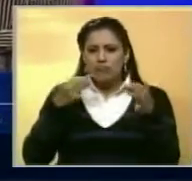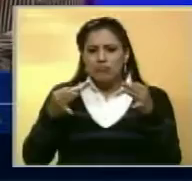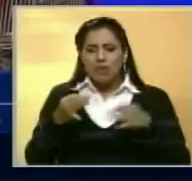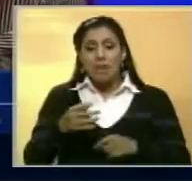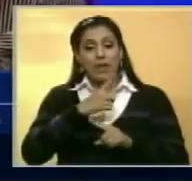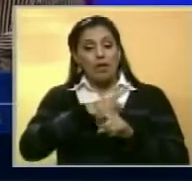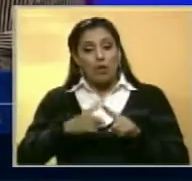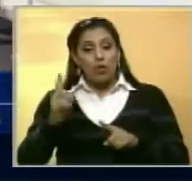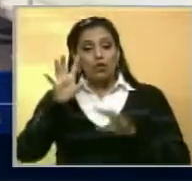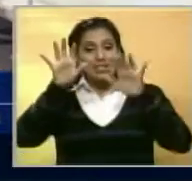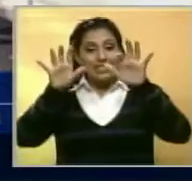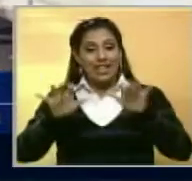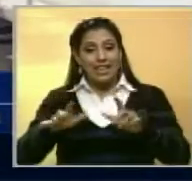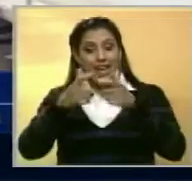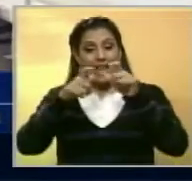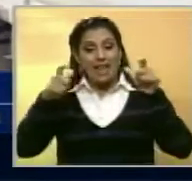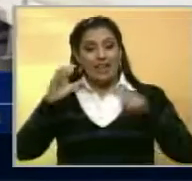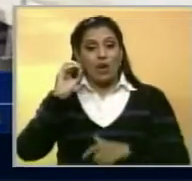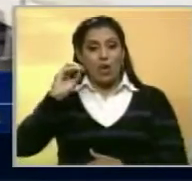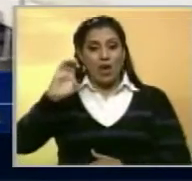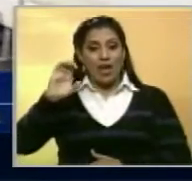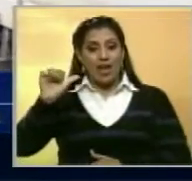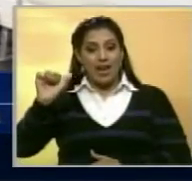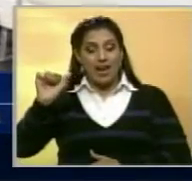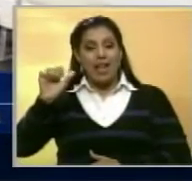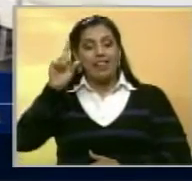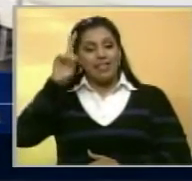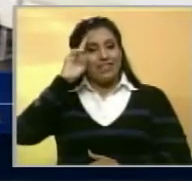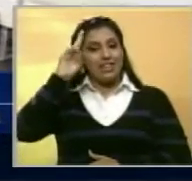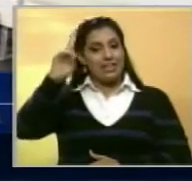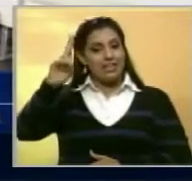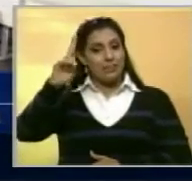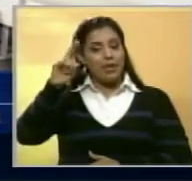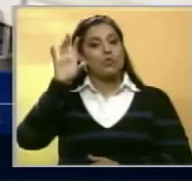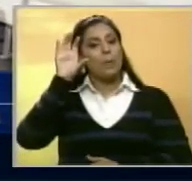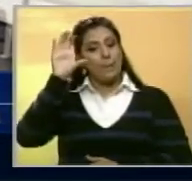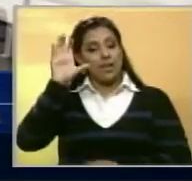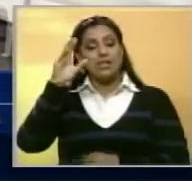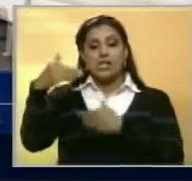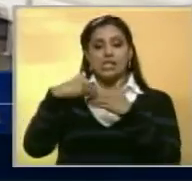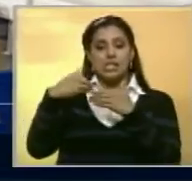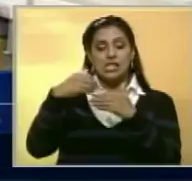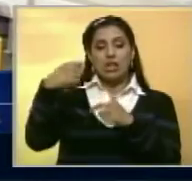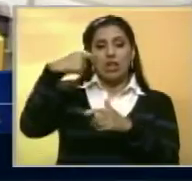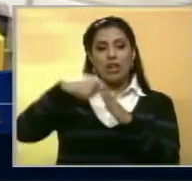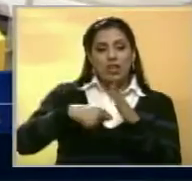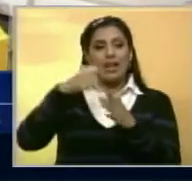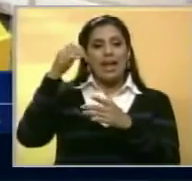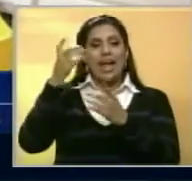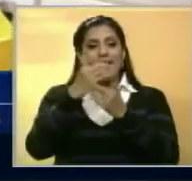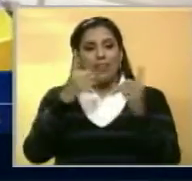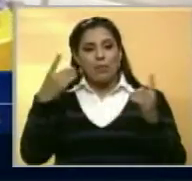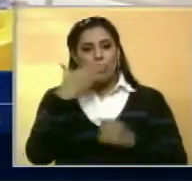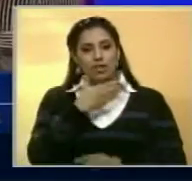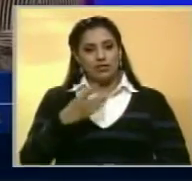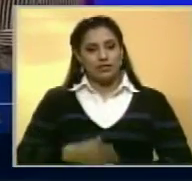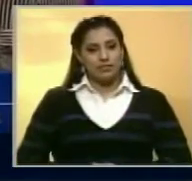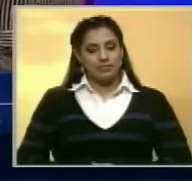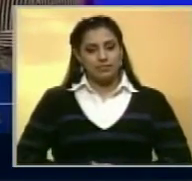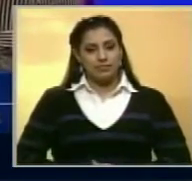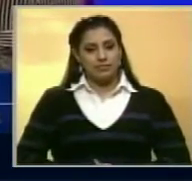Además pide que el secretario general de la OEA, Luis Almagro, sea respetuoso con el país y no insista en la aplicación de la Carta Democrática.